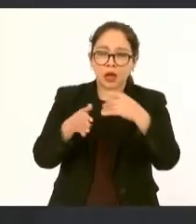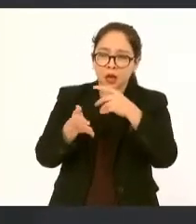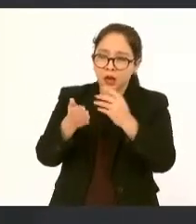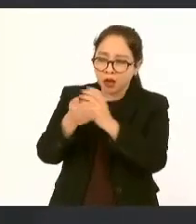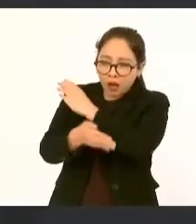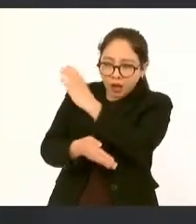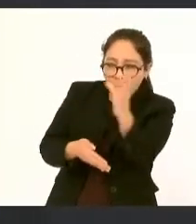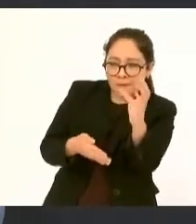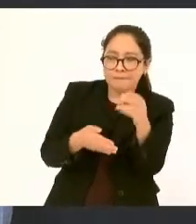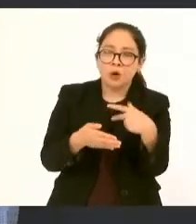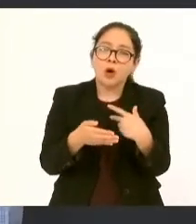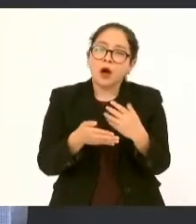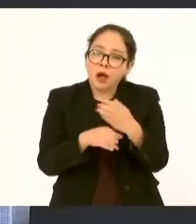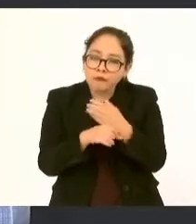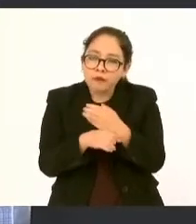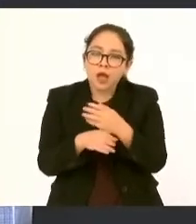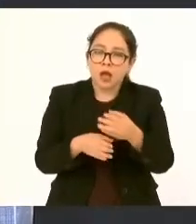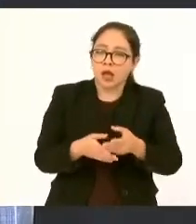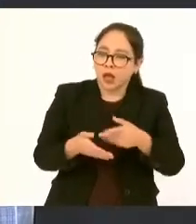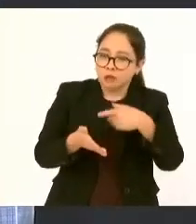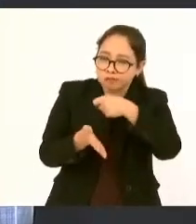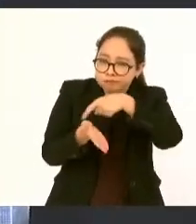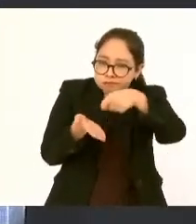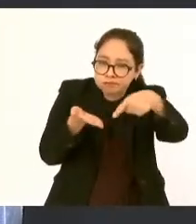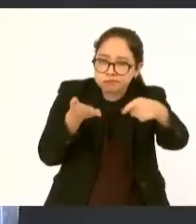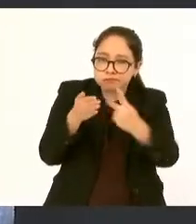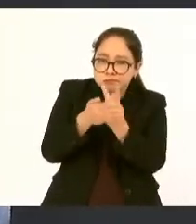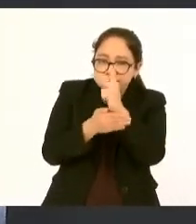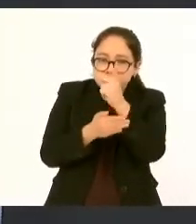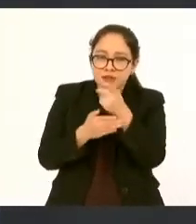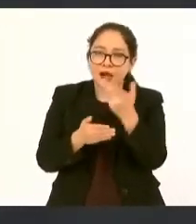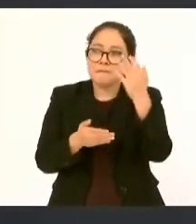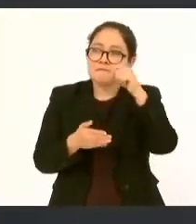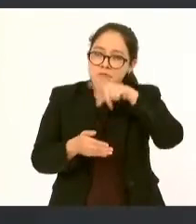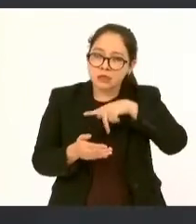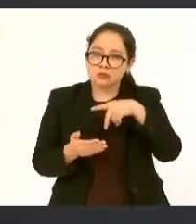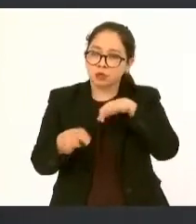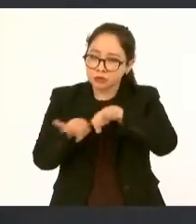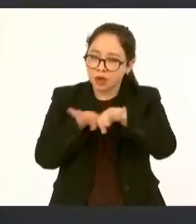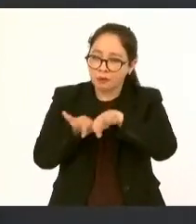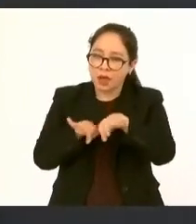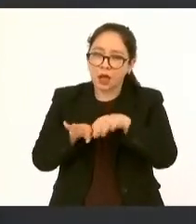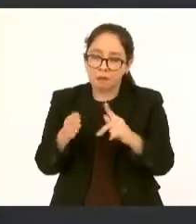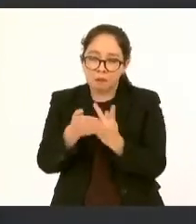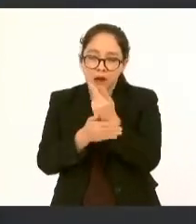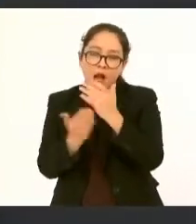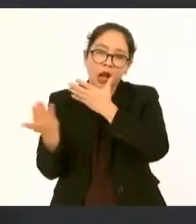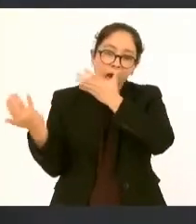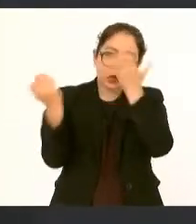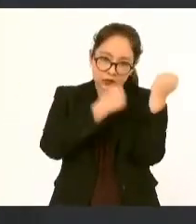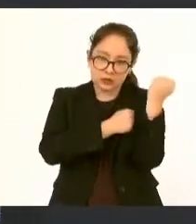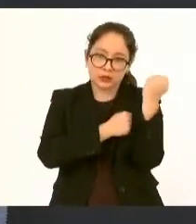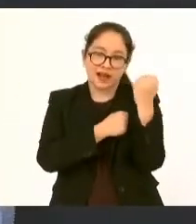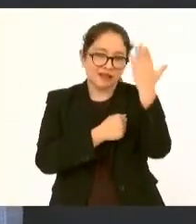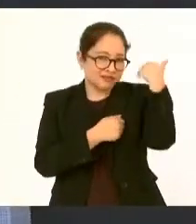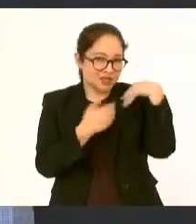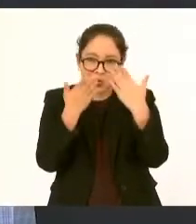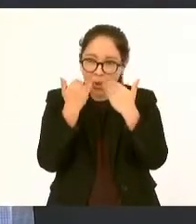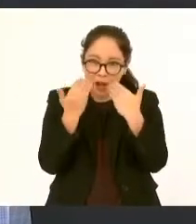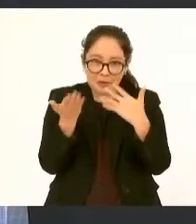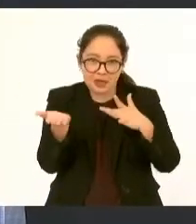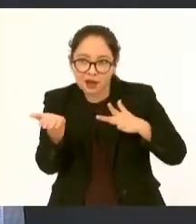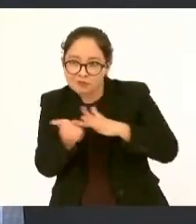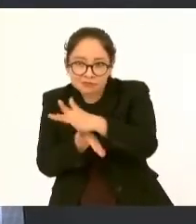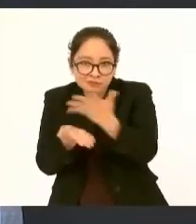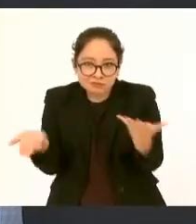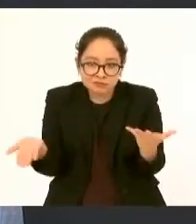a productores cañeros que antes no recibían absolutamente nada en el caso de la caña